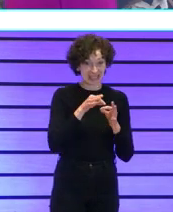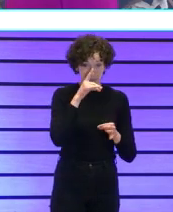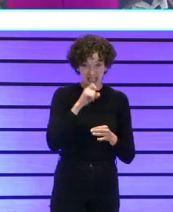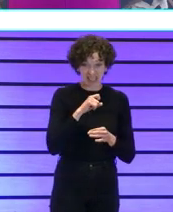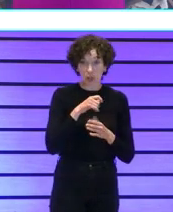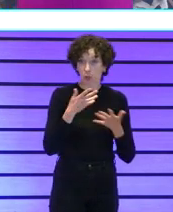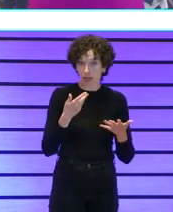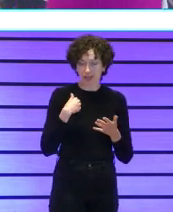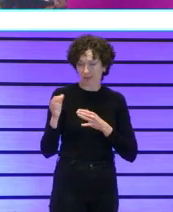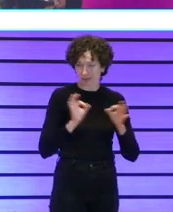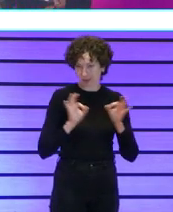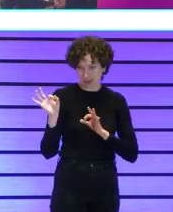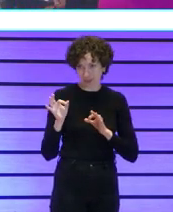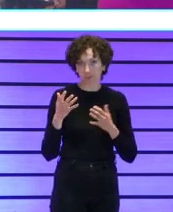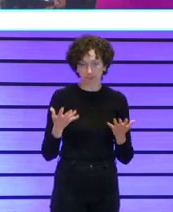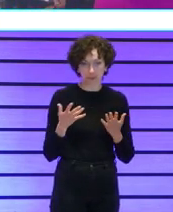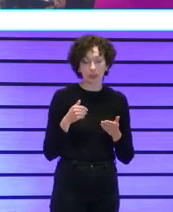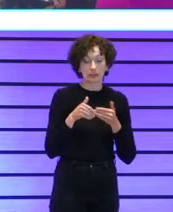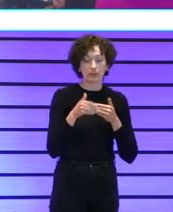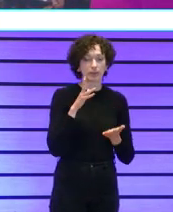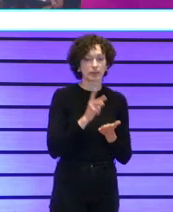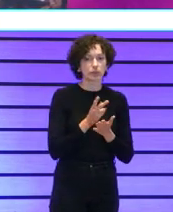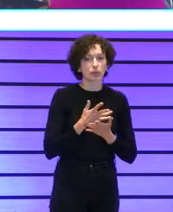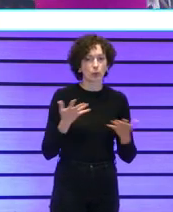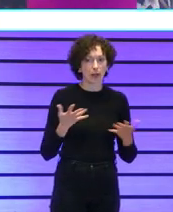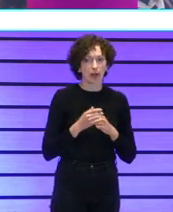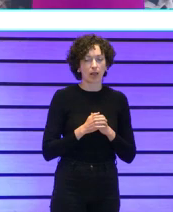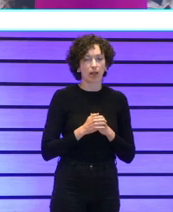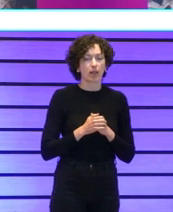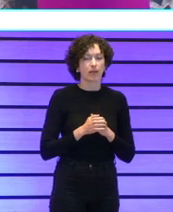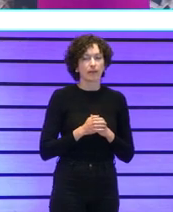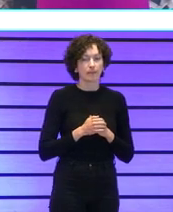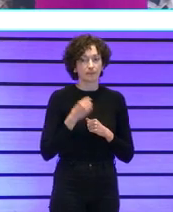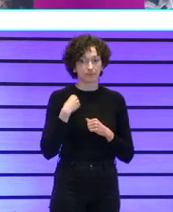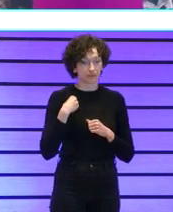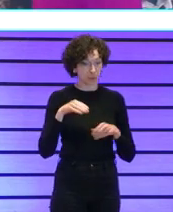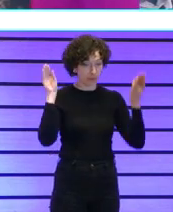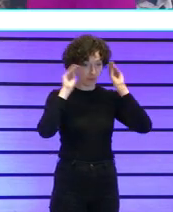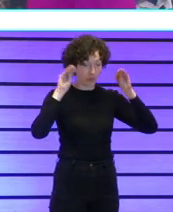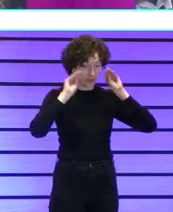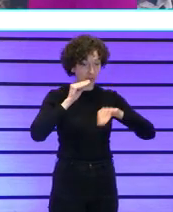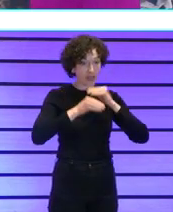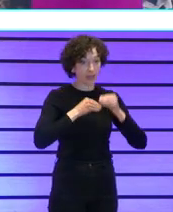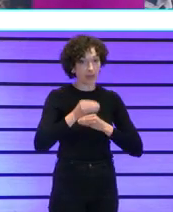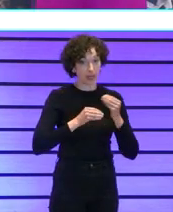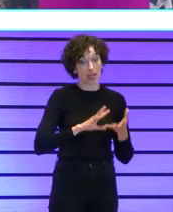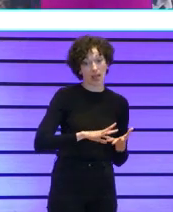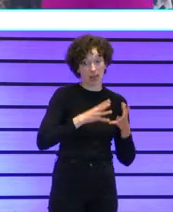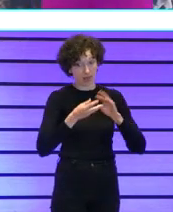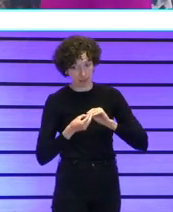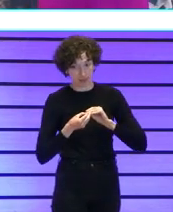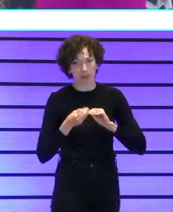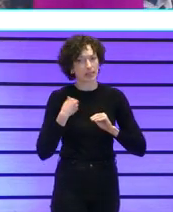ya lo estamos preparando ¿verdad? el próximo reto ese horizonte es hacer esta formación adaptada ya la estamos